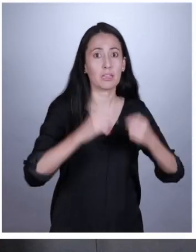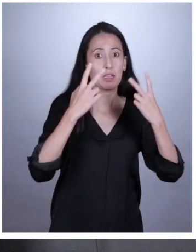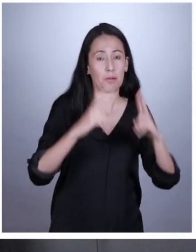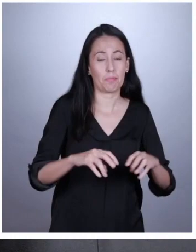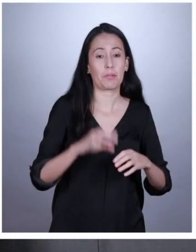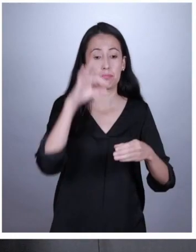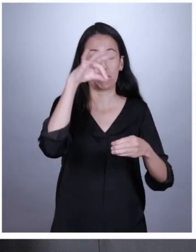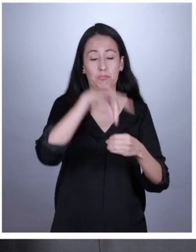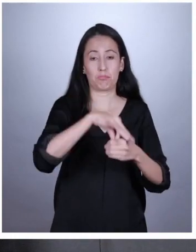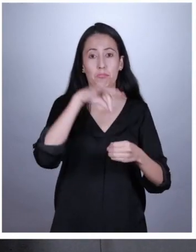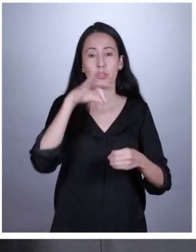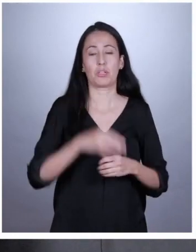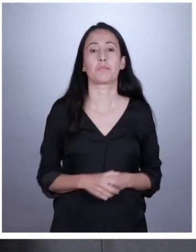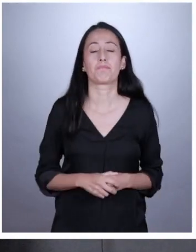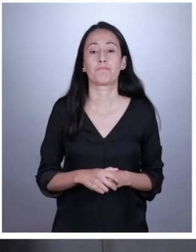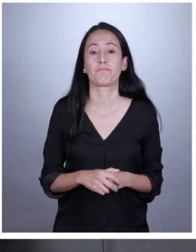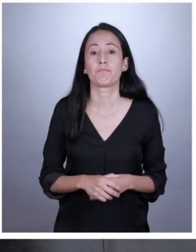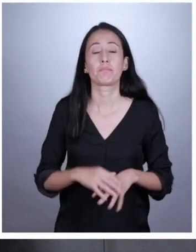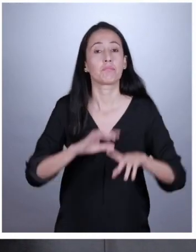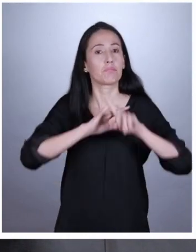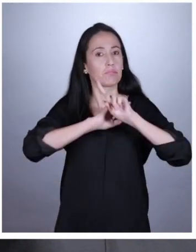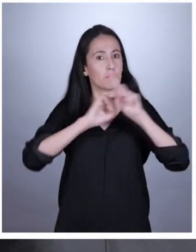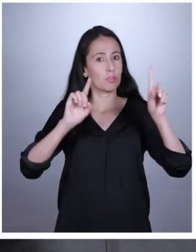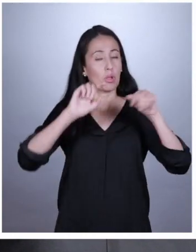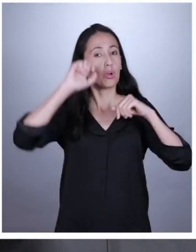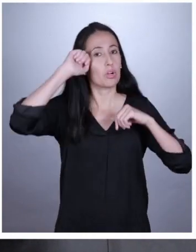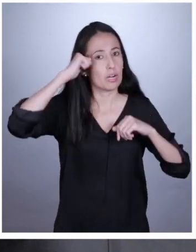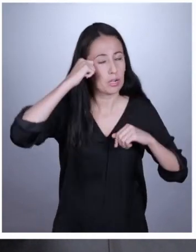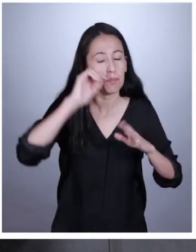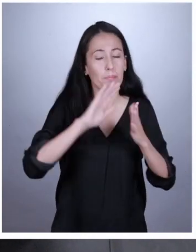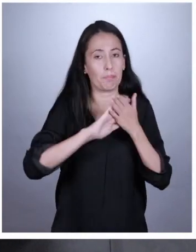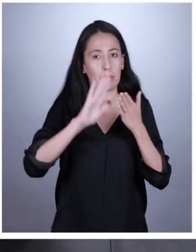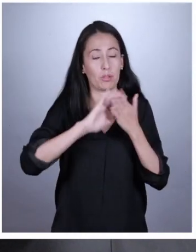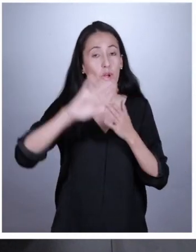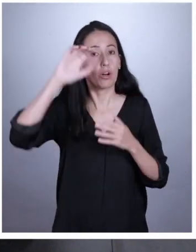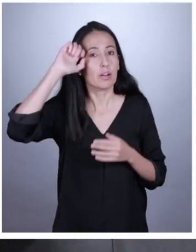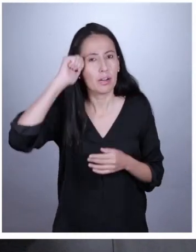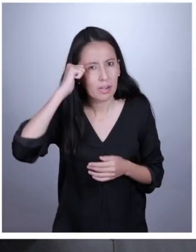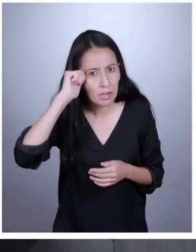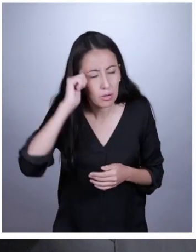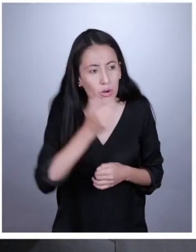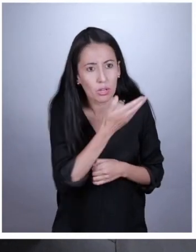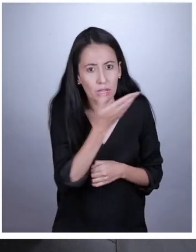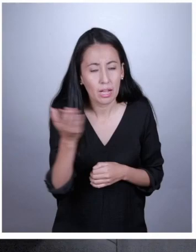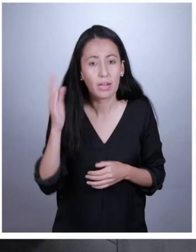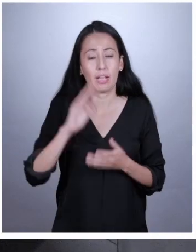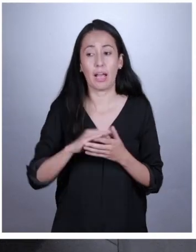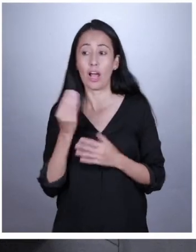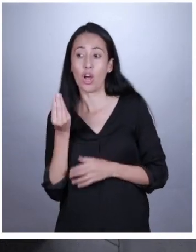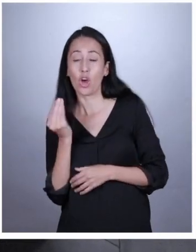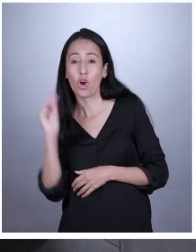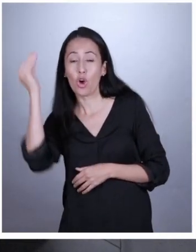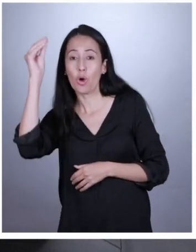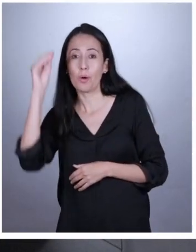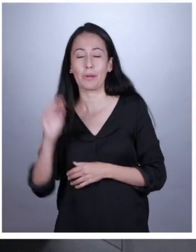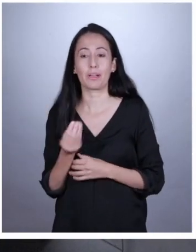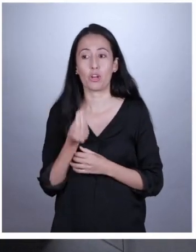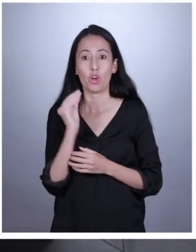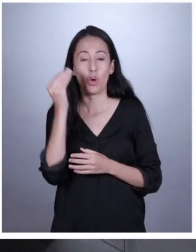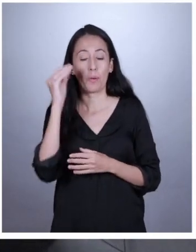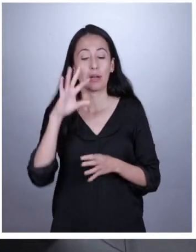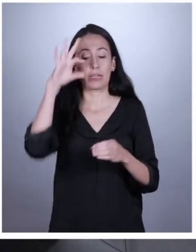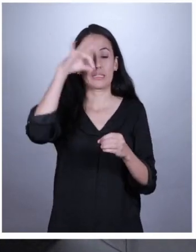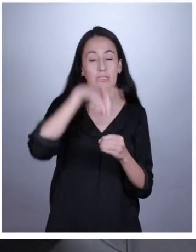también votar. No obstante, no hay que olvidarnos de algo. Cuando los adolescentes votamos en elecciones